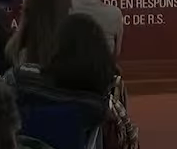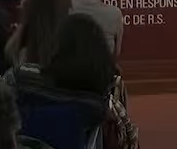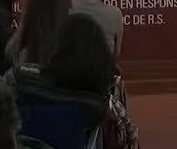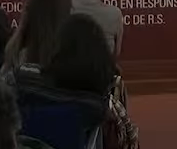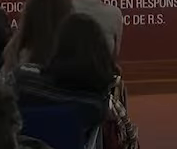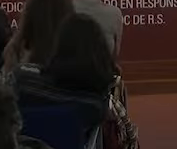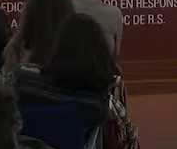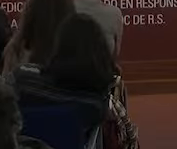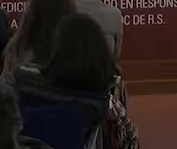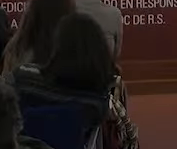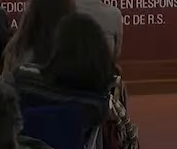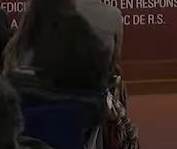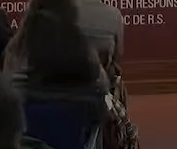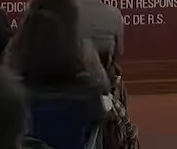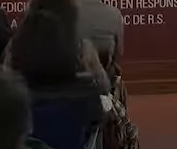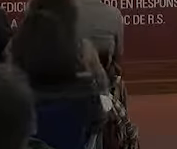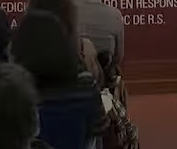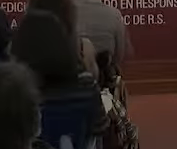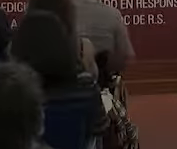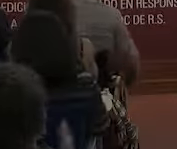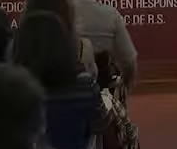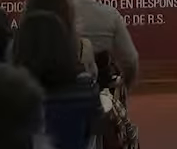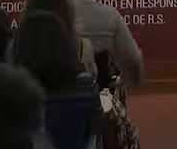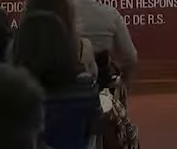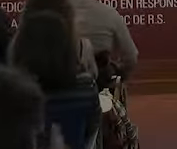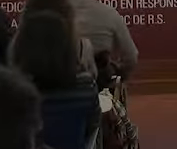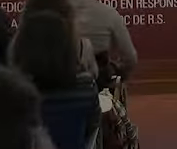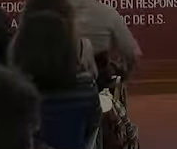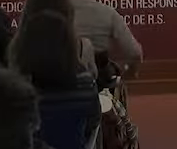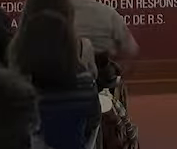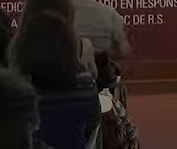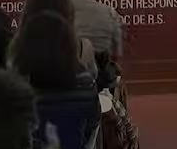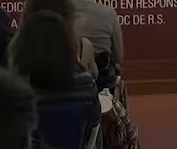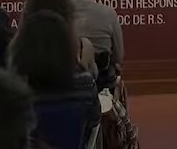levantamos las sesiones muchas gracias a todos aplausos